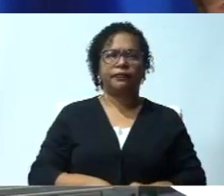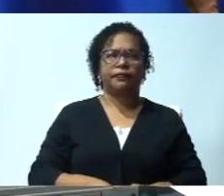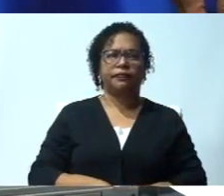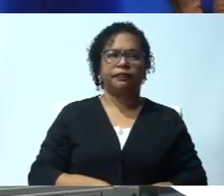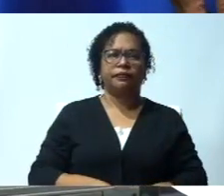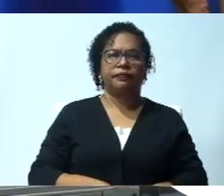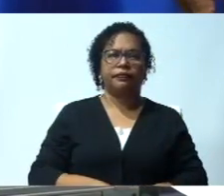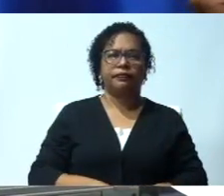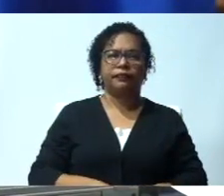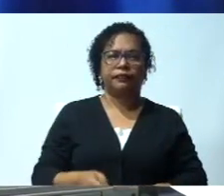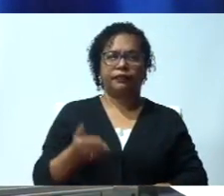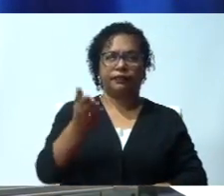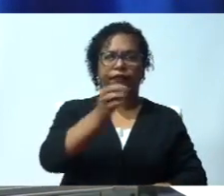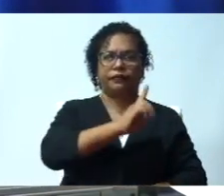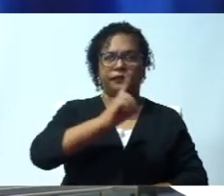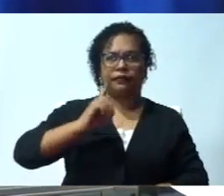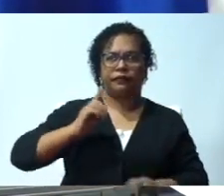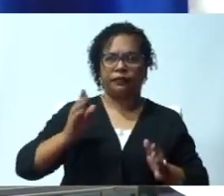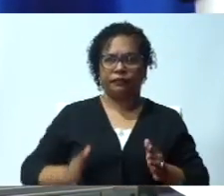Hamlet Melo.